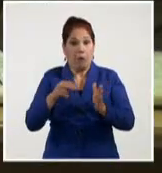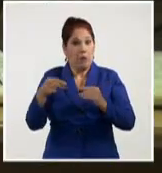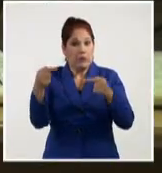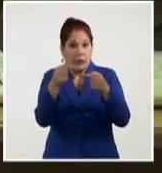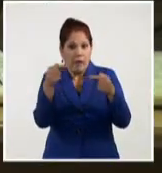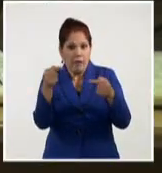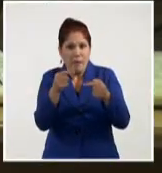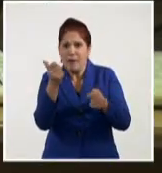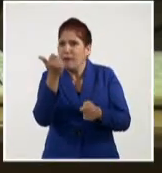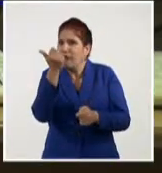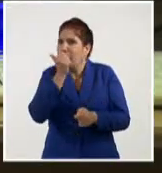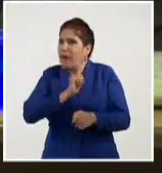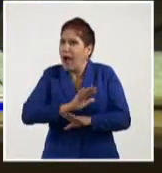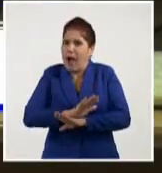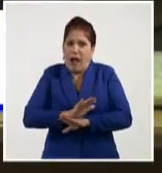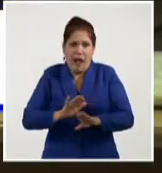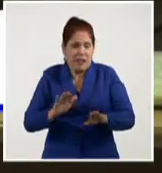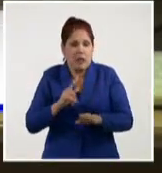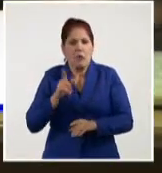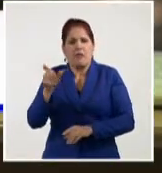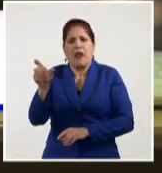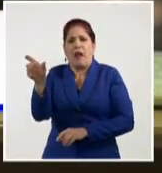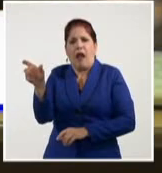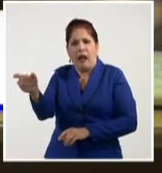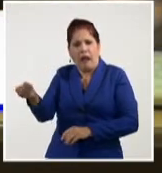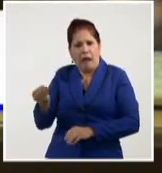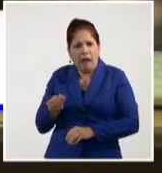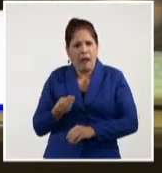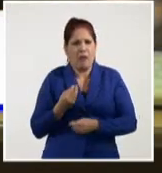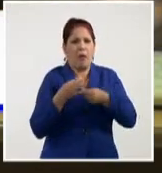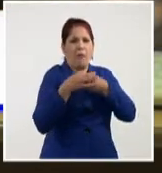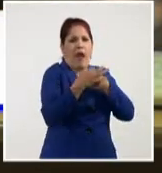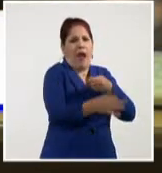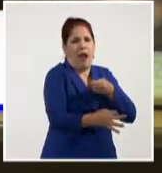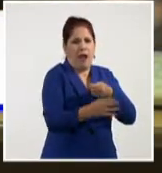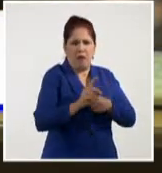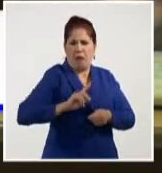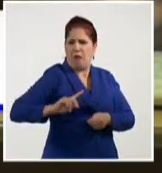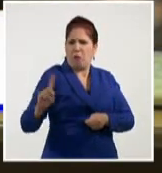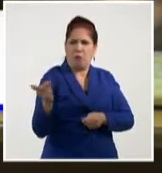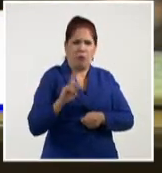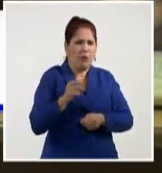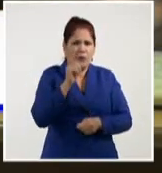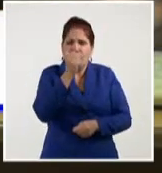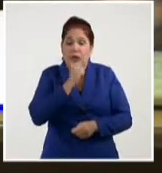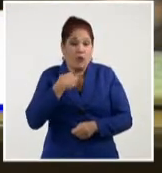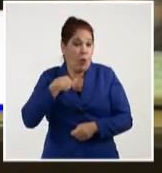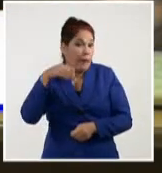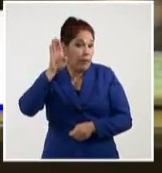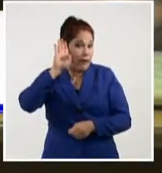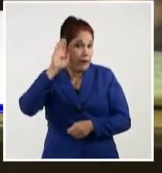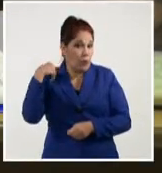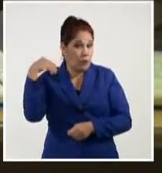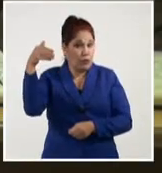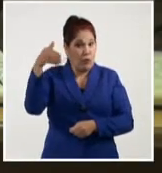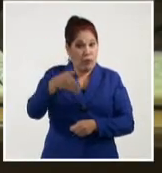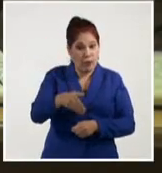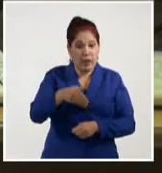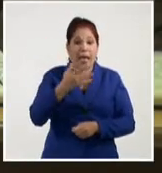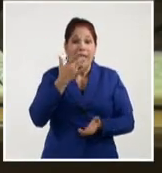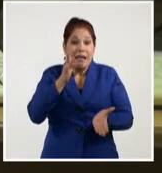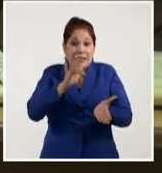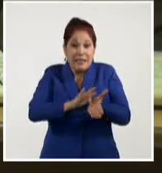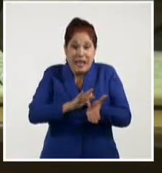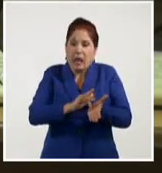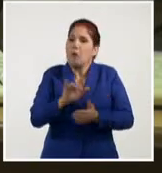mucho más ágil, además evitamos ir a cajeros, evitamos muchas molestias. Además, también nos enteramos cuando venimos acá que los sellos podían